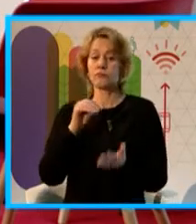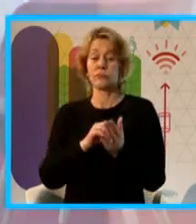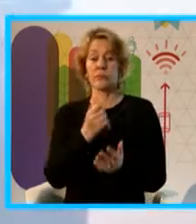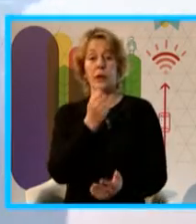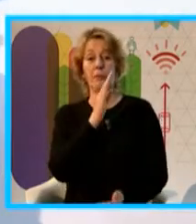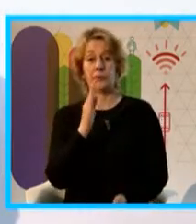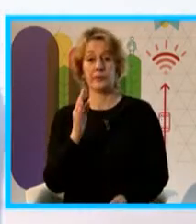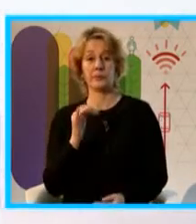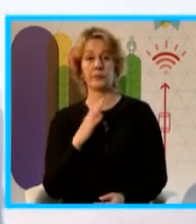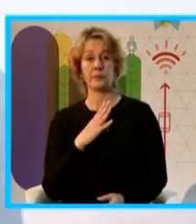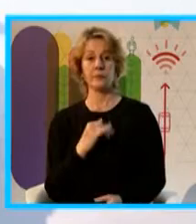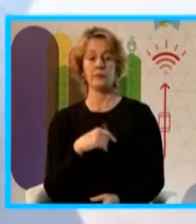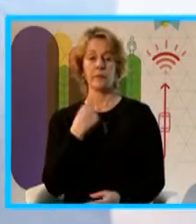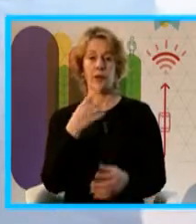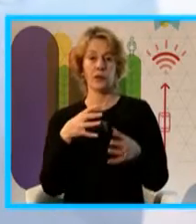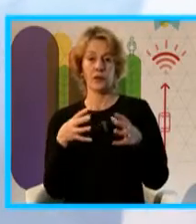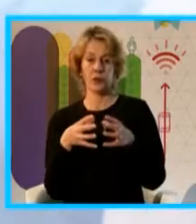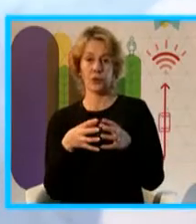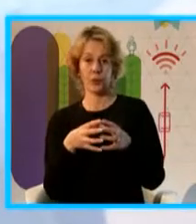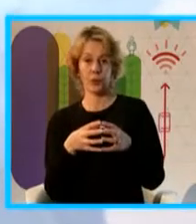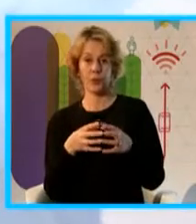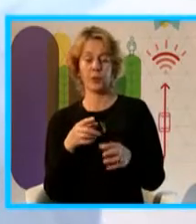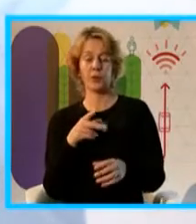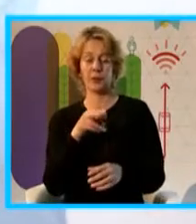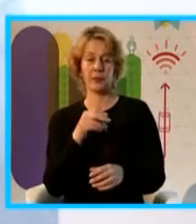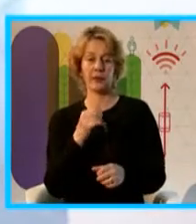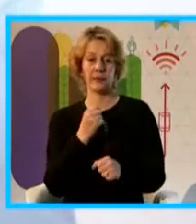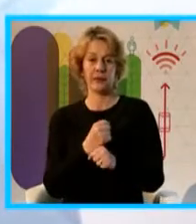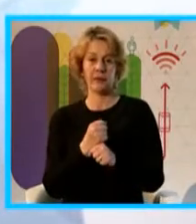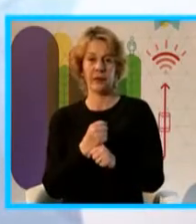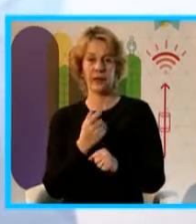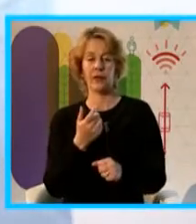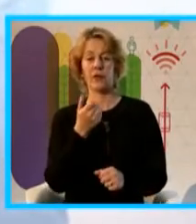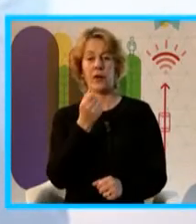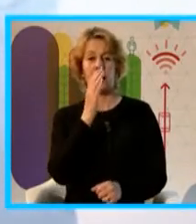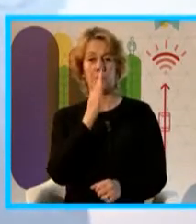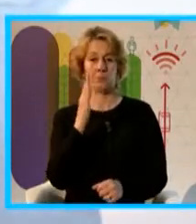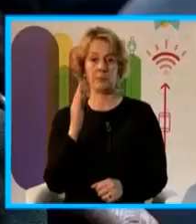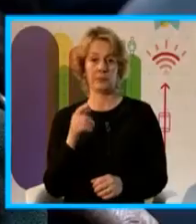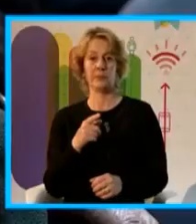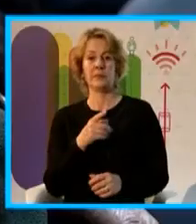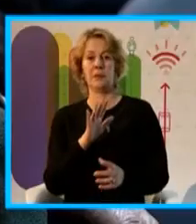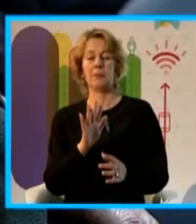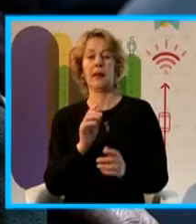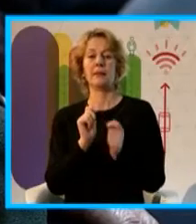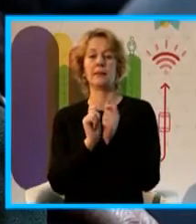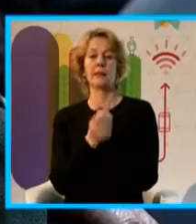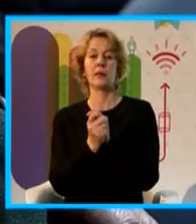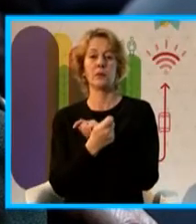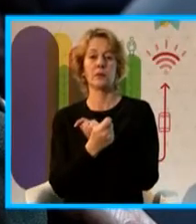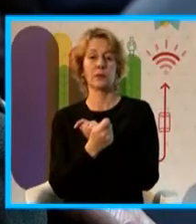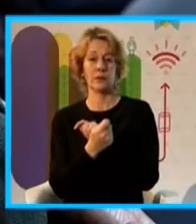Hay otro grupo maravilloso que está trabajando en una aplicación para traducir esta información para que uno lo pueda